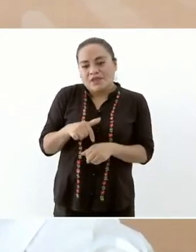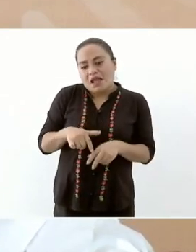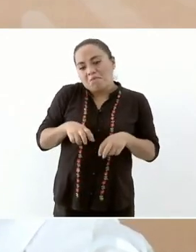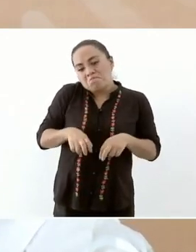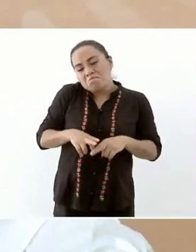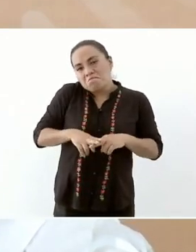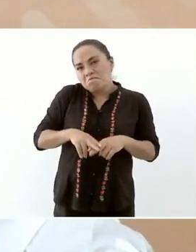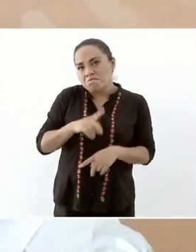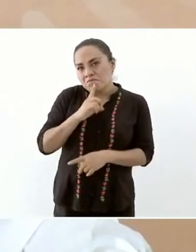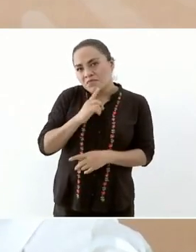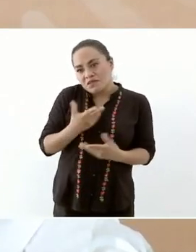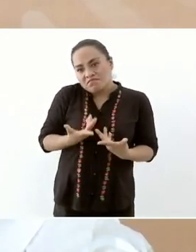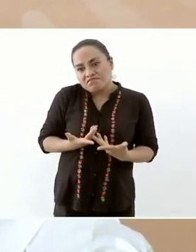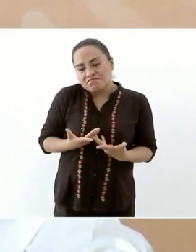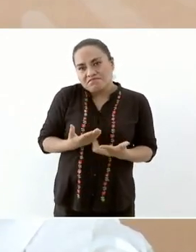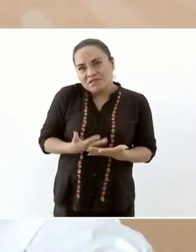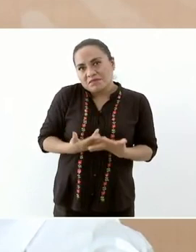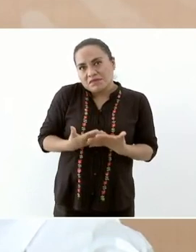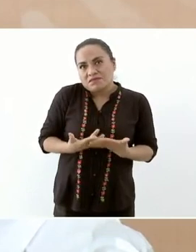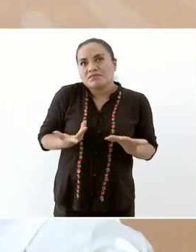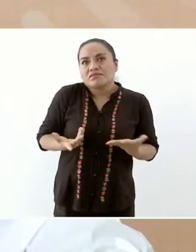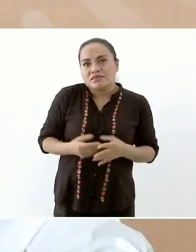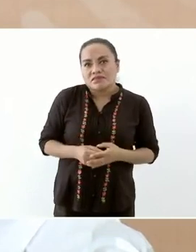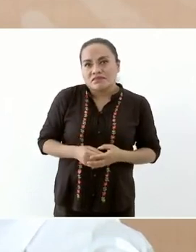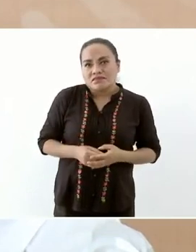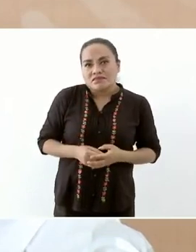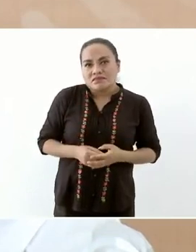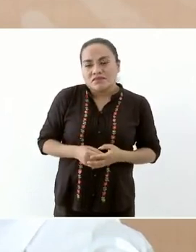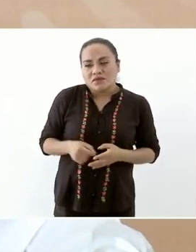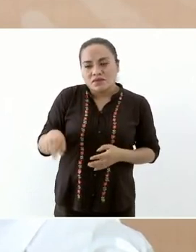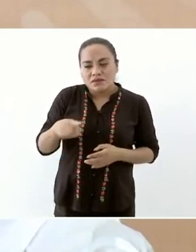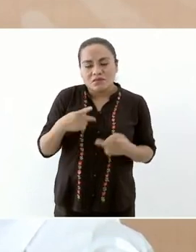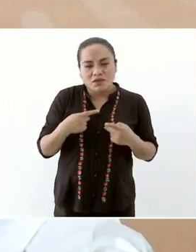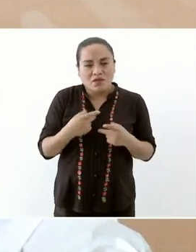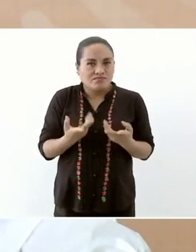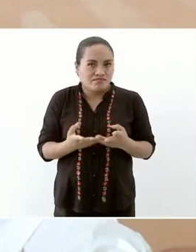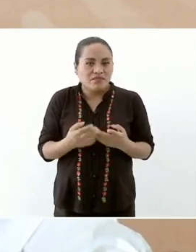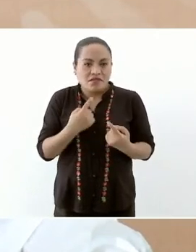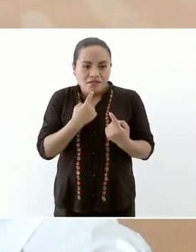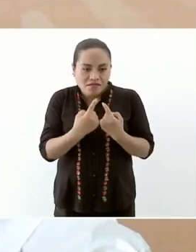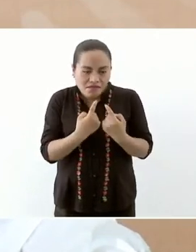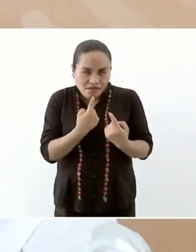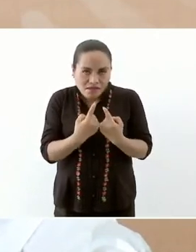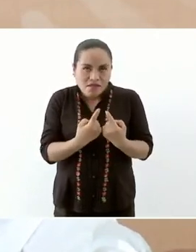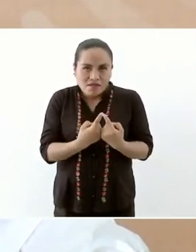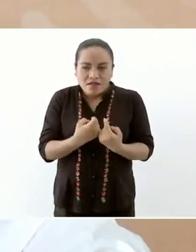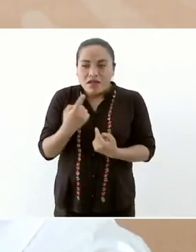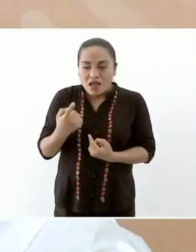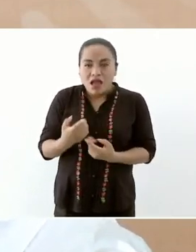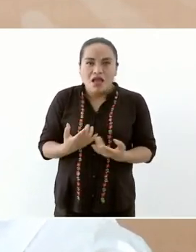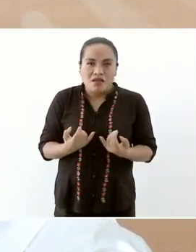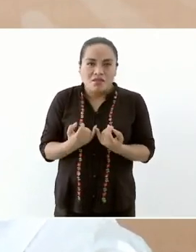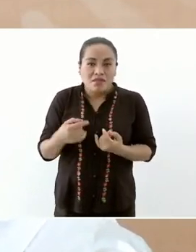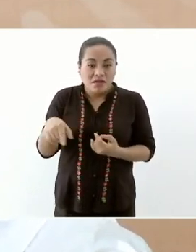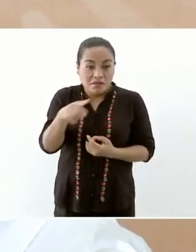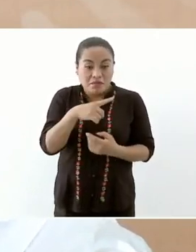ninguna autoridad y desde luego el presidente de México